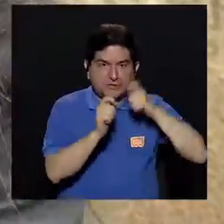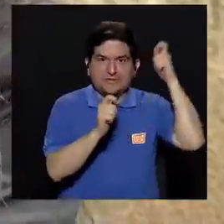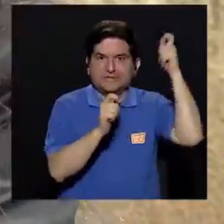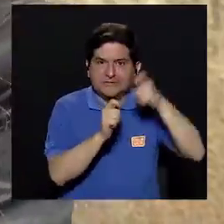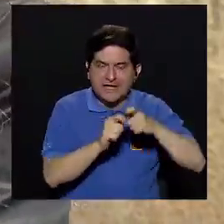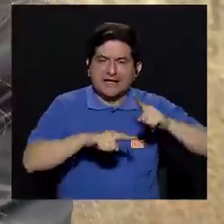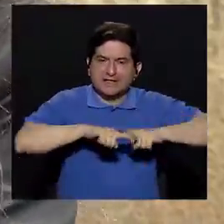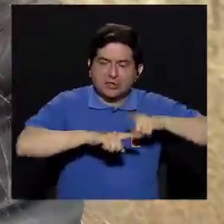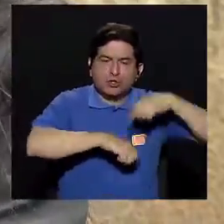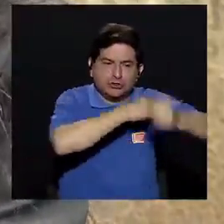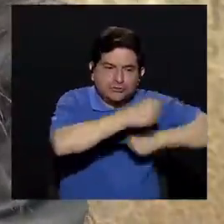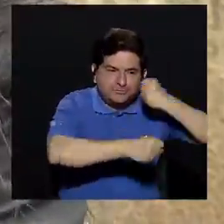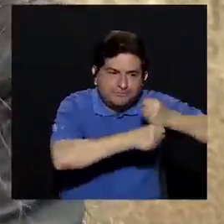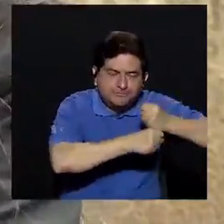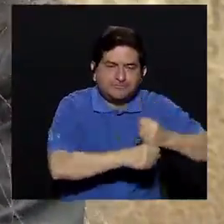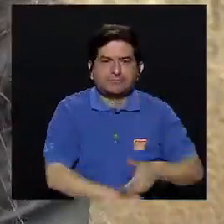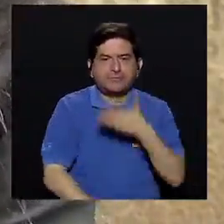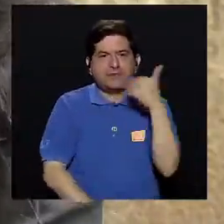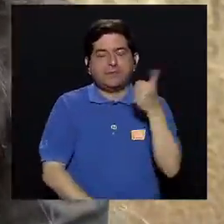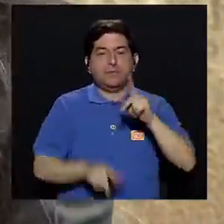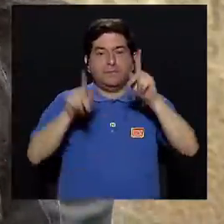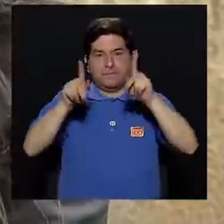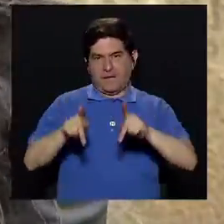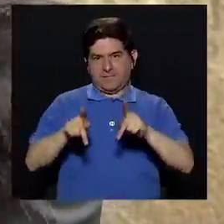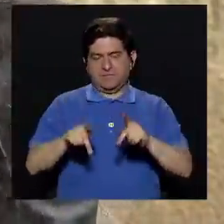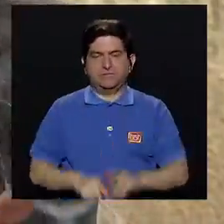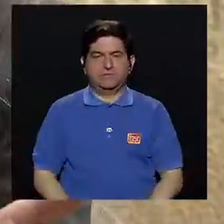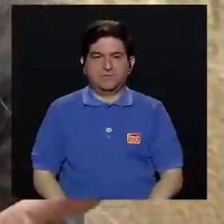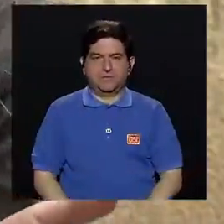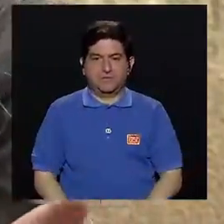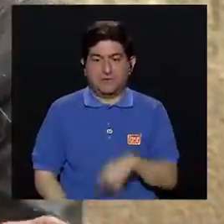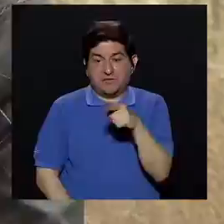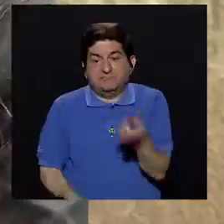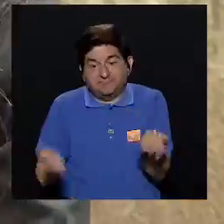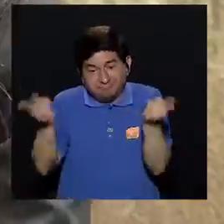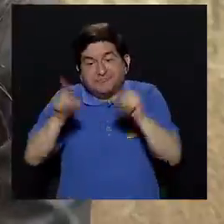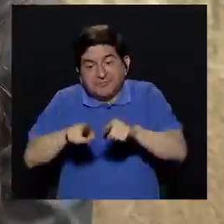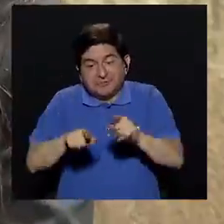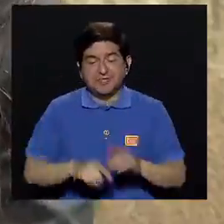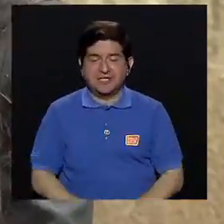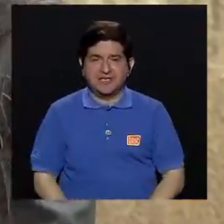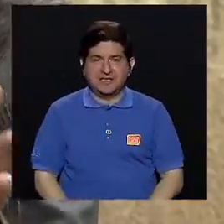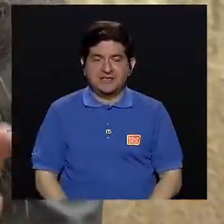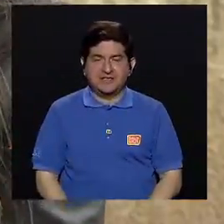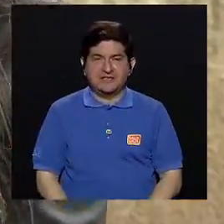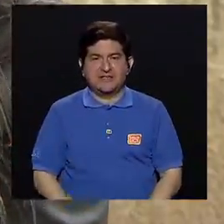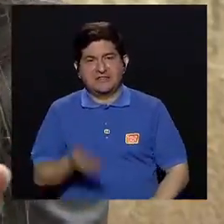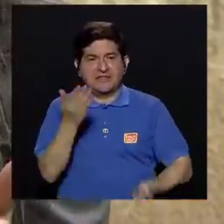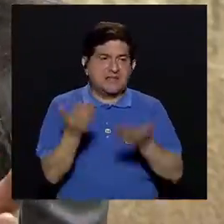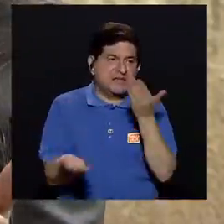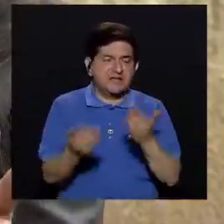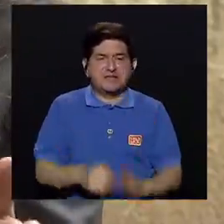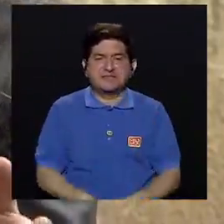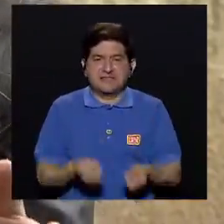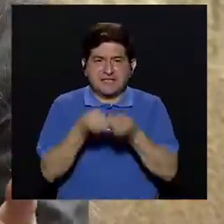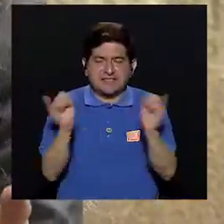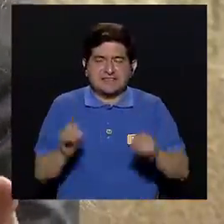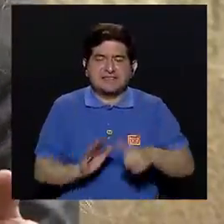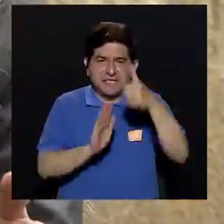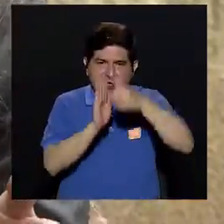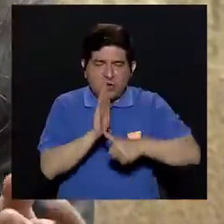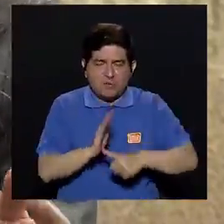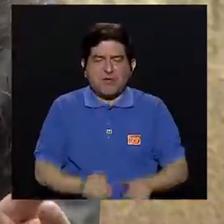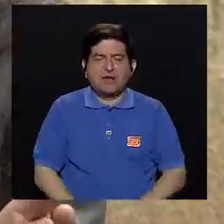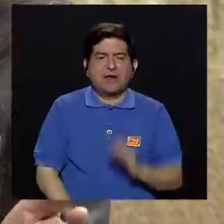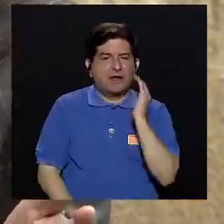determinados según la edad, es lo ideal, pero si un paciente que nos pasa, que nos viene sin operar de paladar